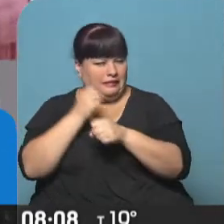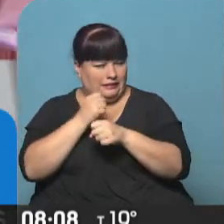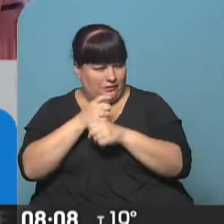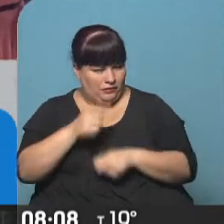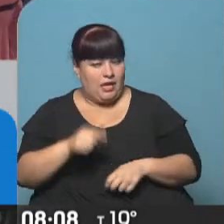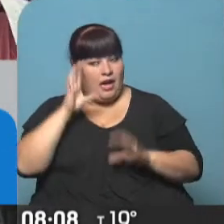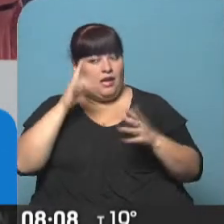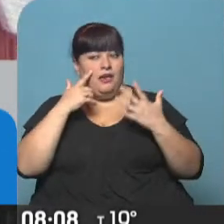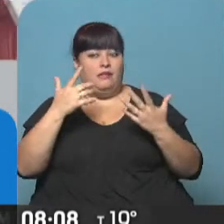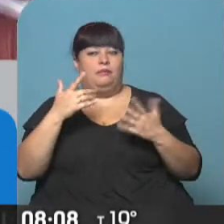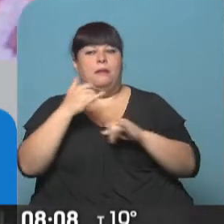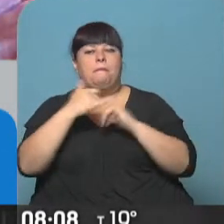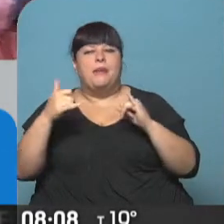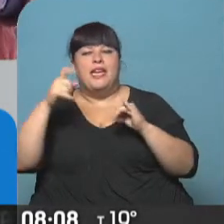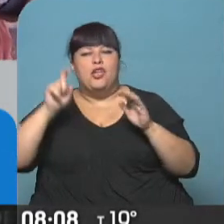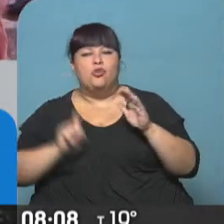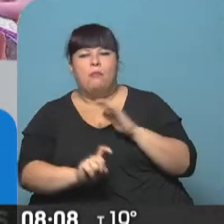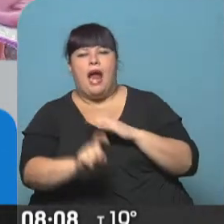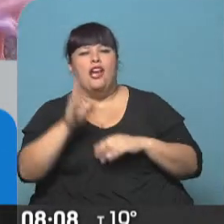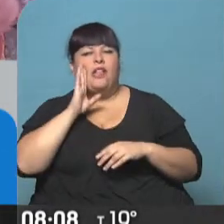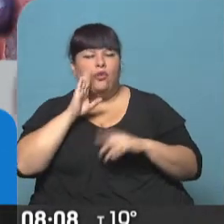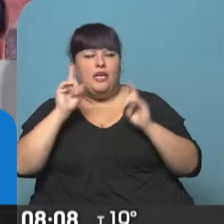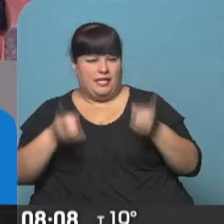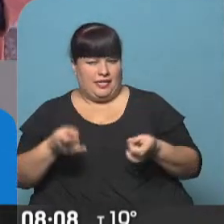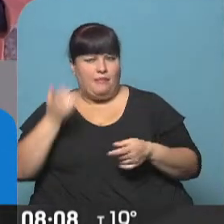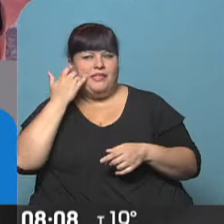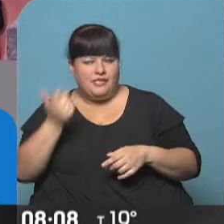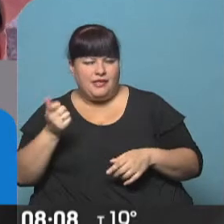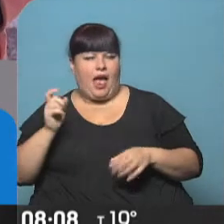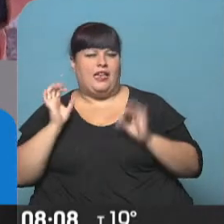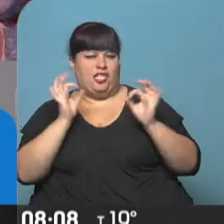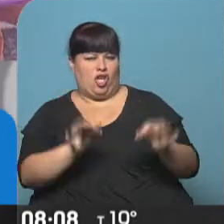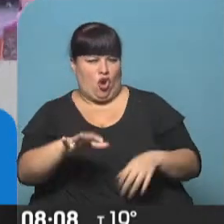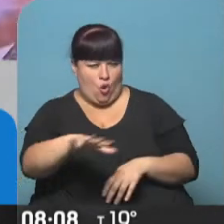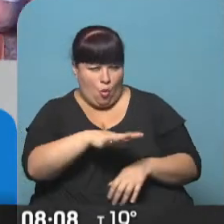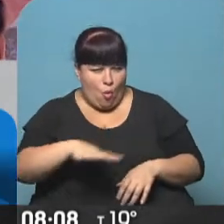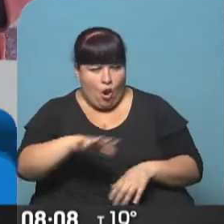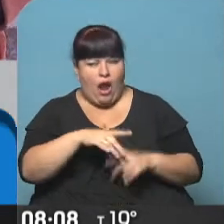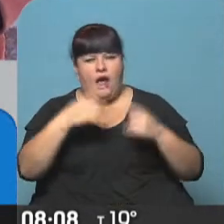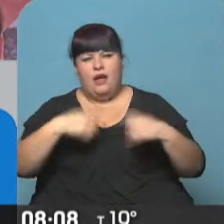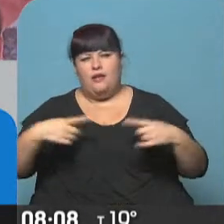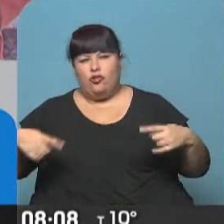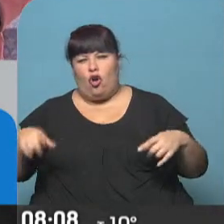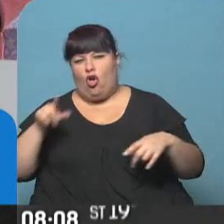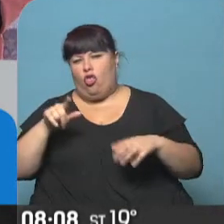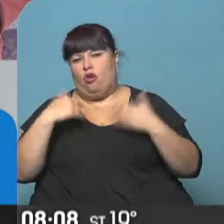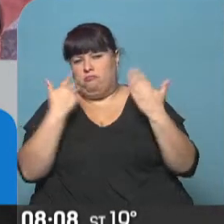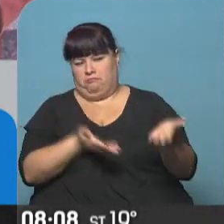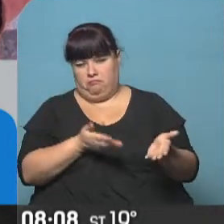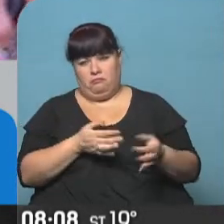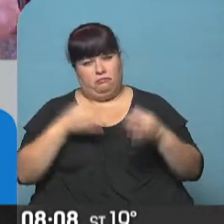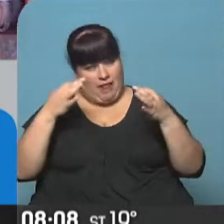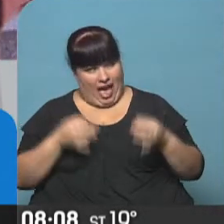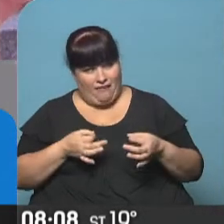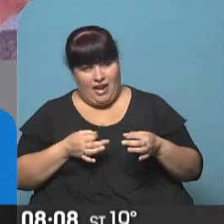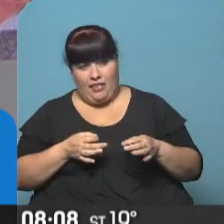Recordemos que el famoso mini submarino norteamericano también ya habría arribado a la zona, etcétera, con todo lo que está a disposición. Una verdadera